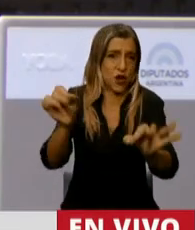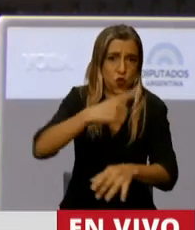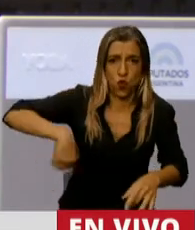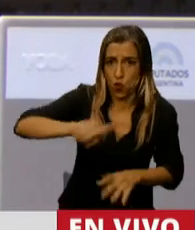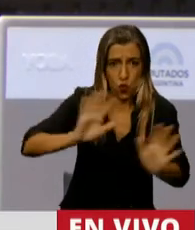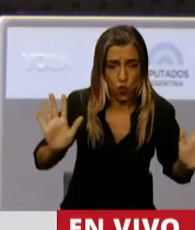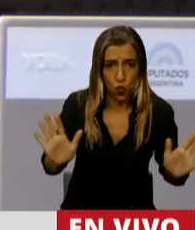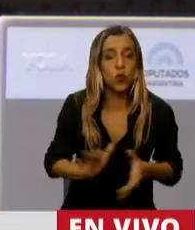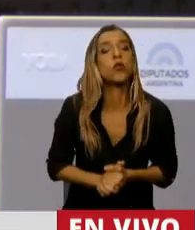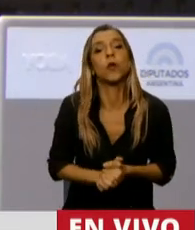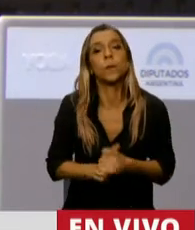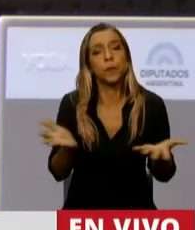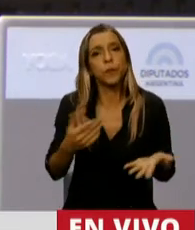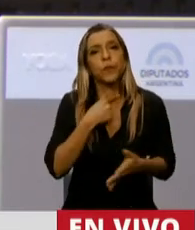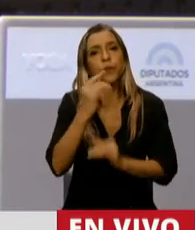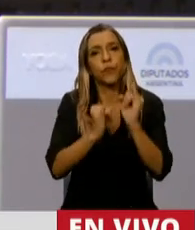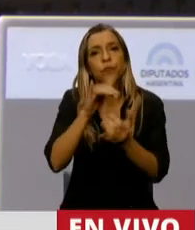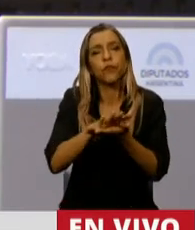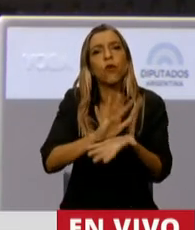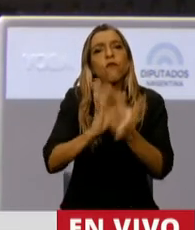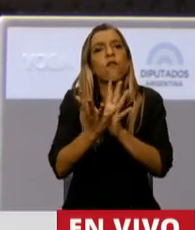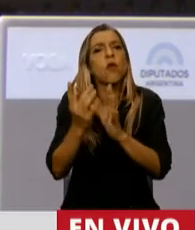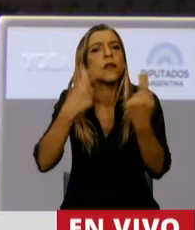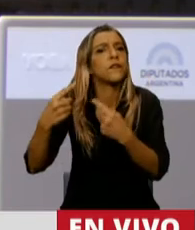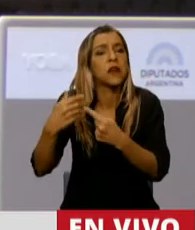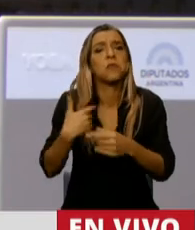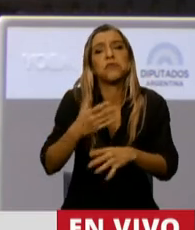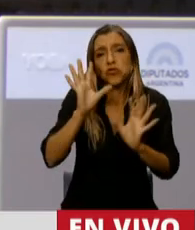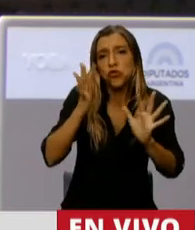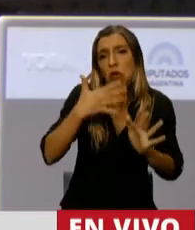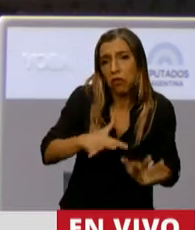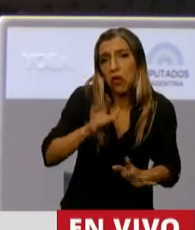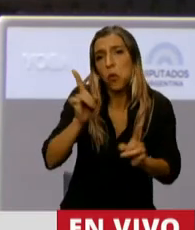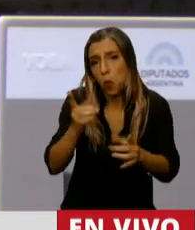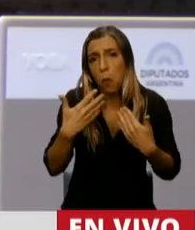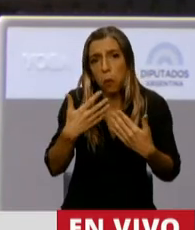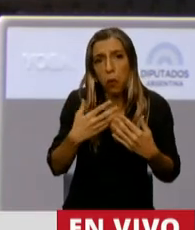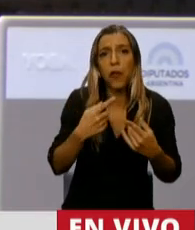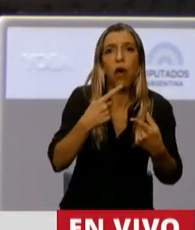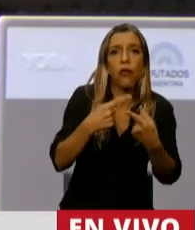pero quiero decir los modelos cuestionables, con problemas, con discusiones.